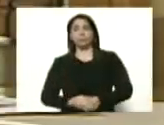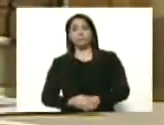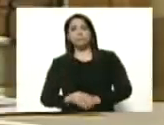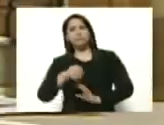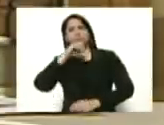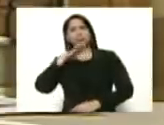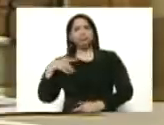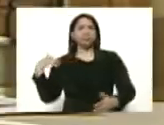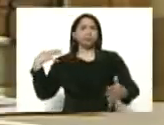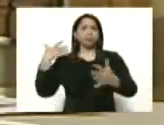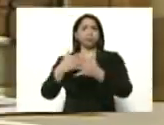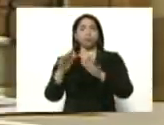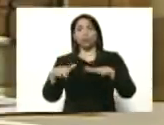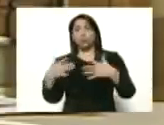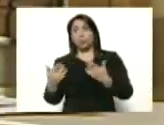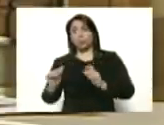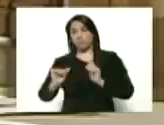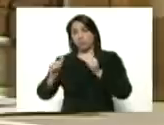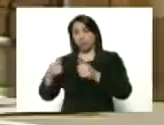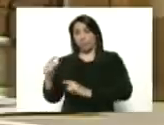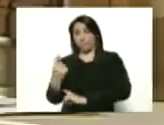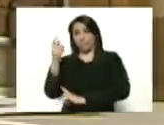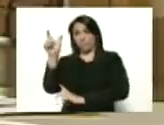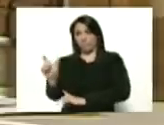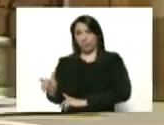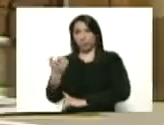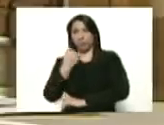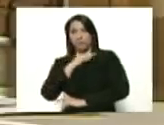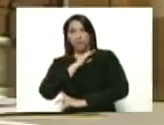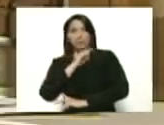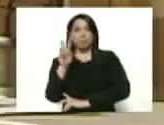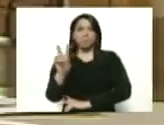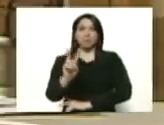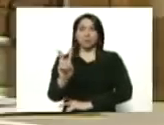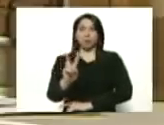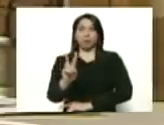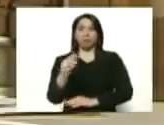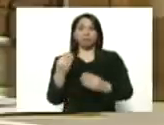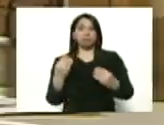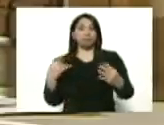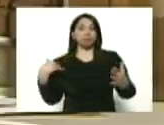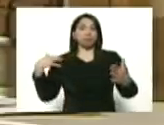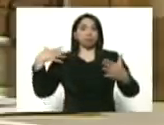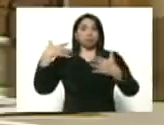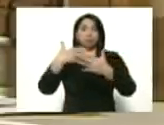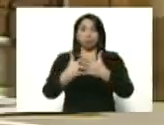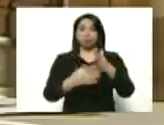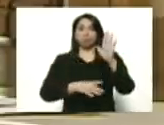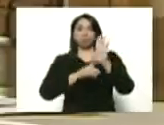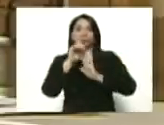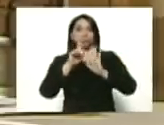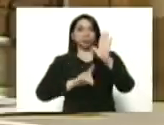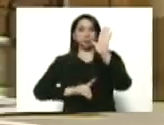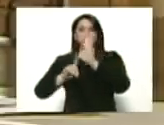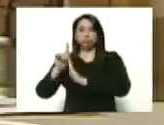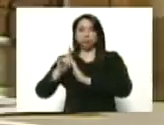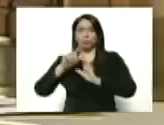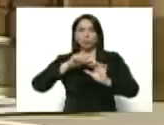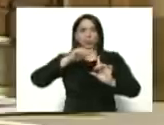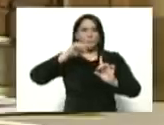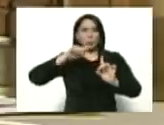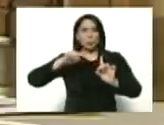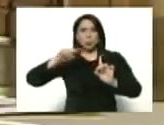historial desde que apareció el primer caso en Venezuela. Cómo se ha venido desarrollando la curva,